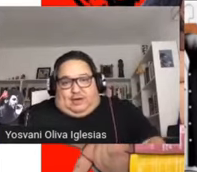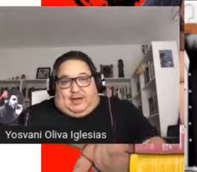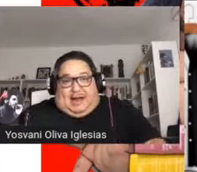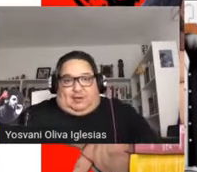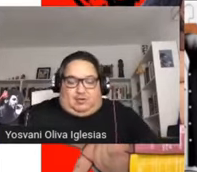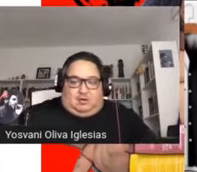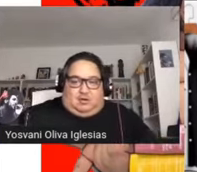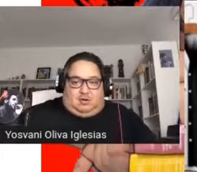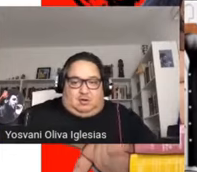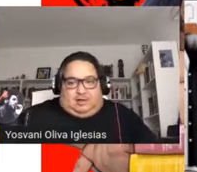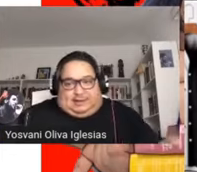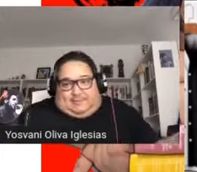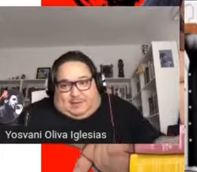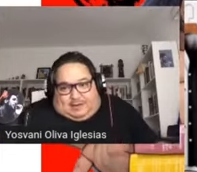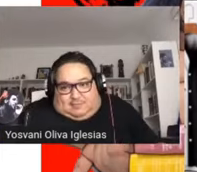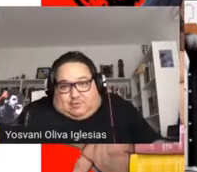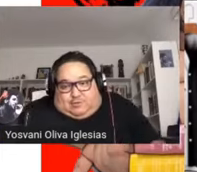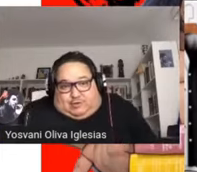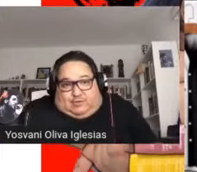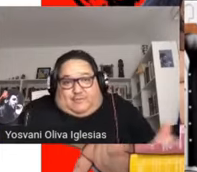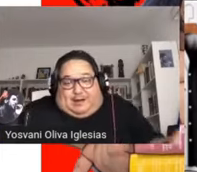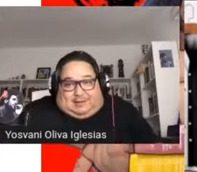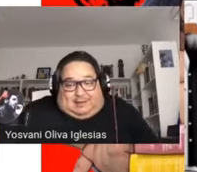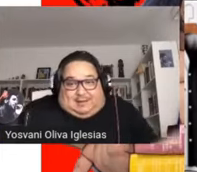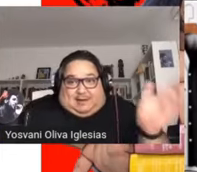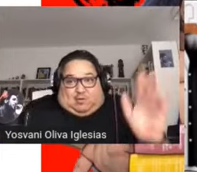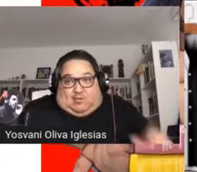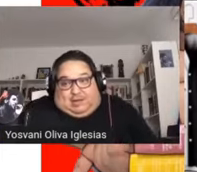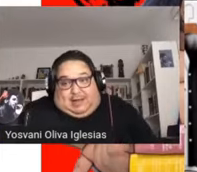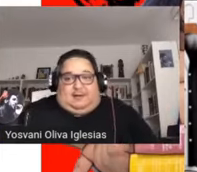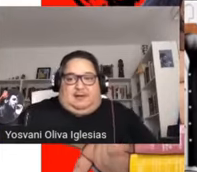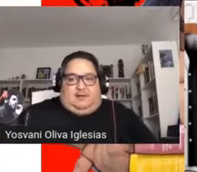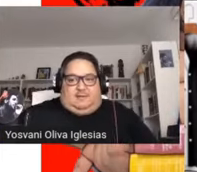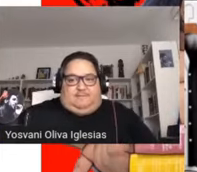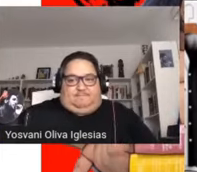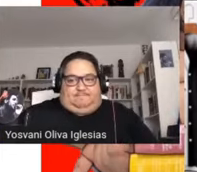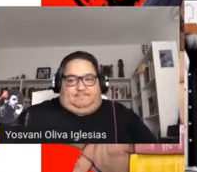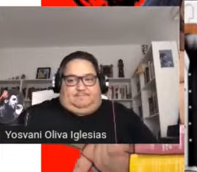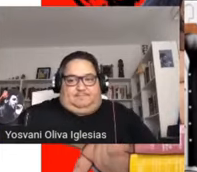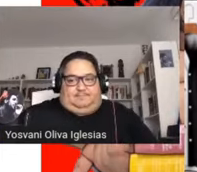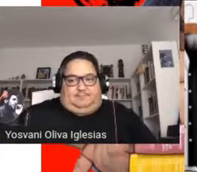pueblos originarios que también son parte de esta comunidad